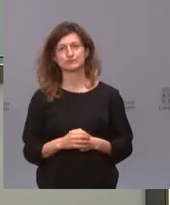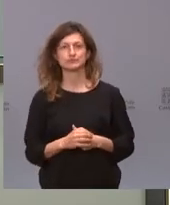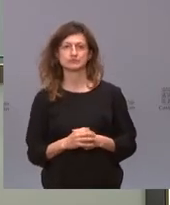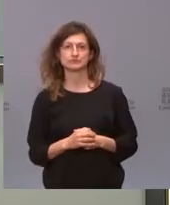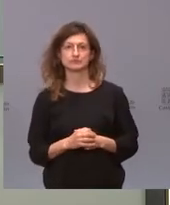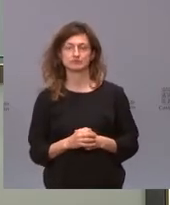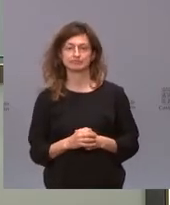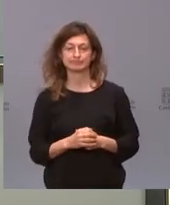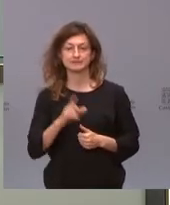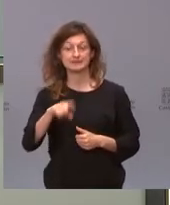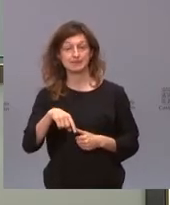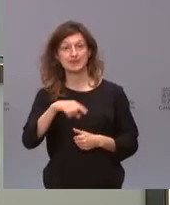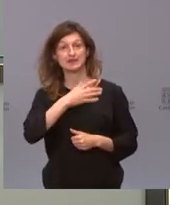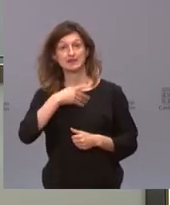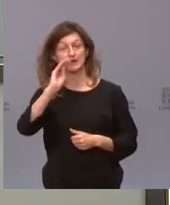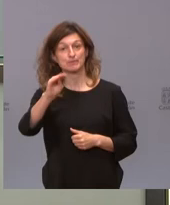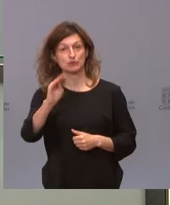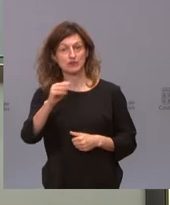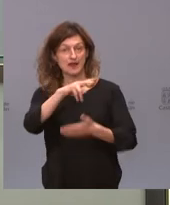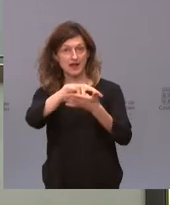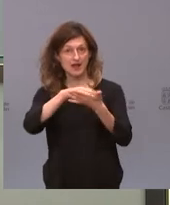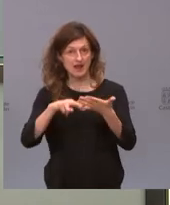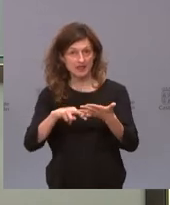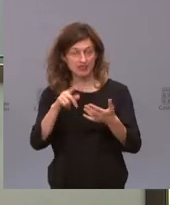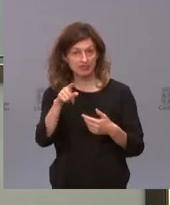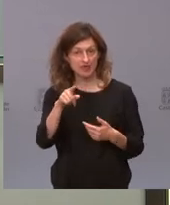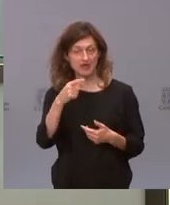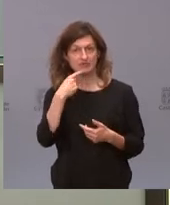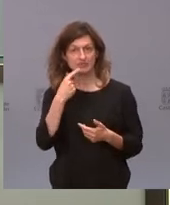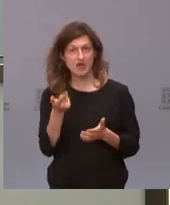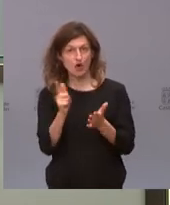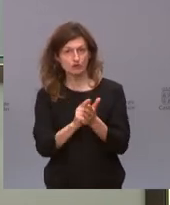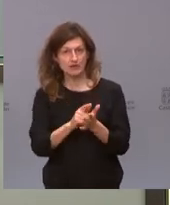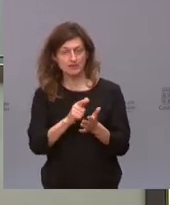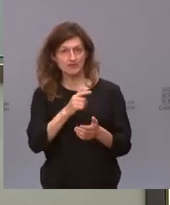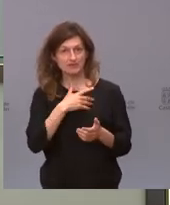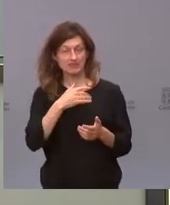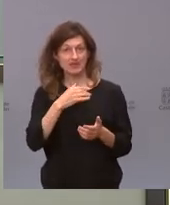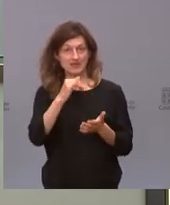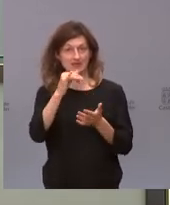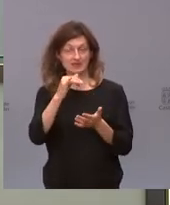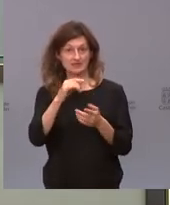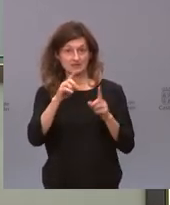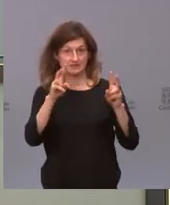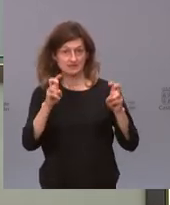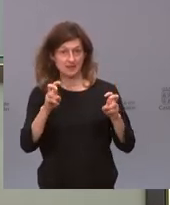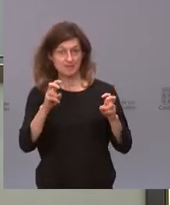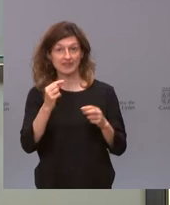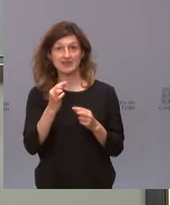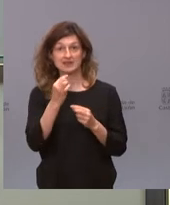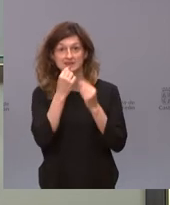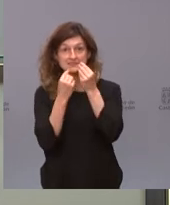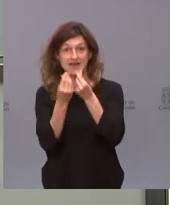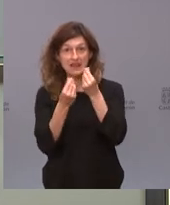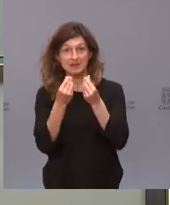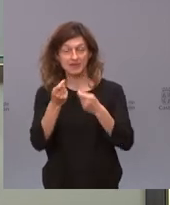Yo le quería preguntar también, Galicia ha vuelto a retomar la idea de los test de… creo que es de saliva, de